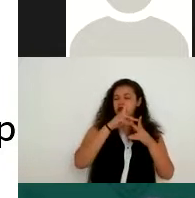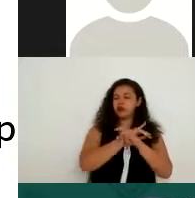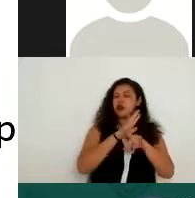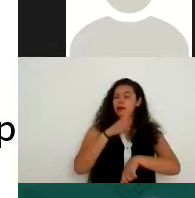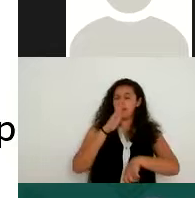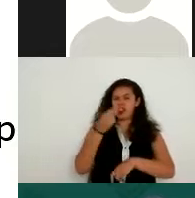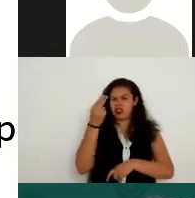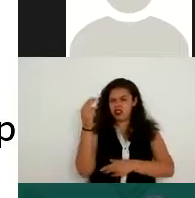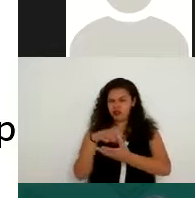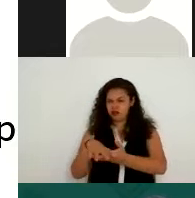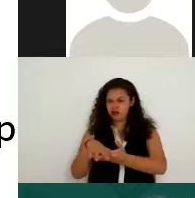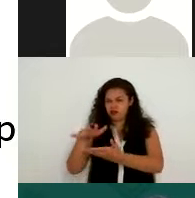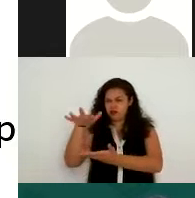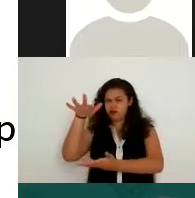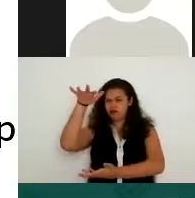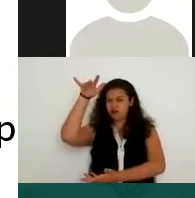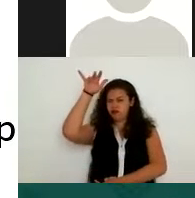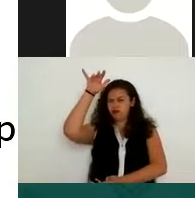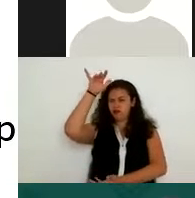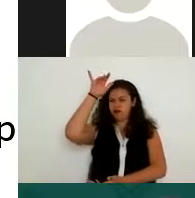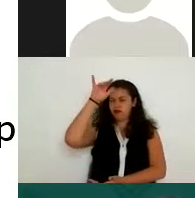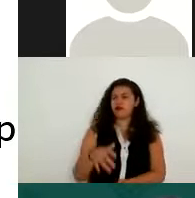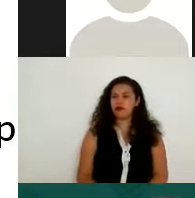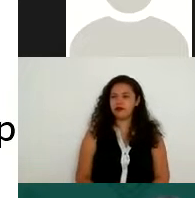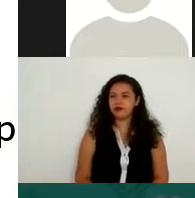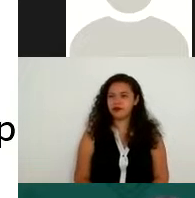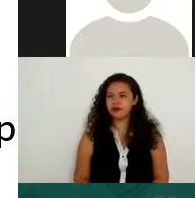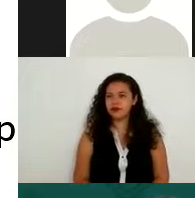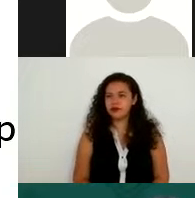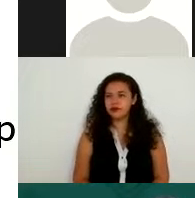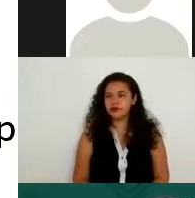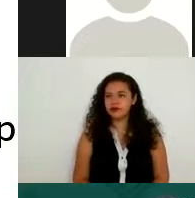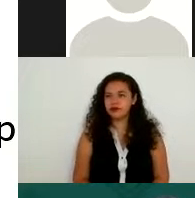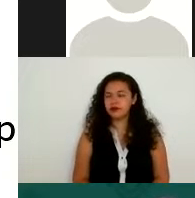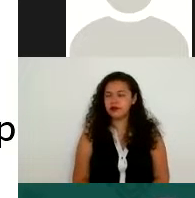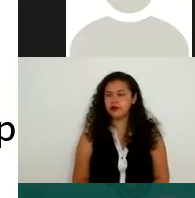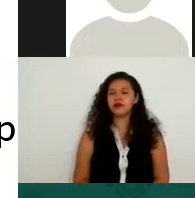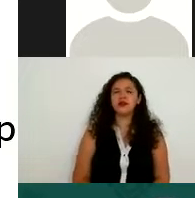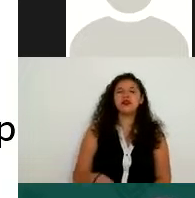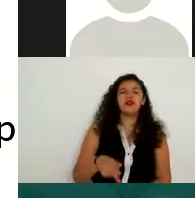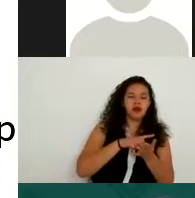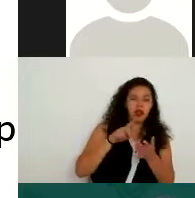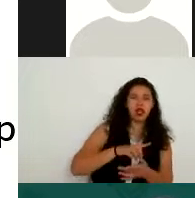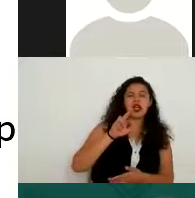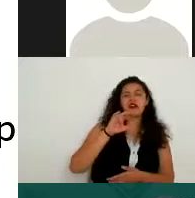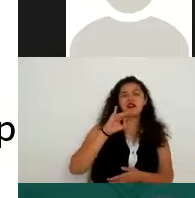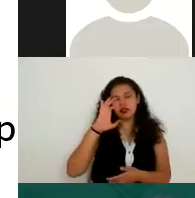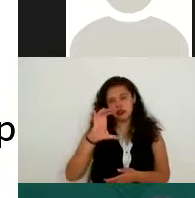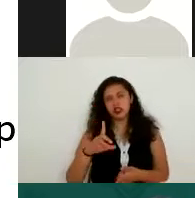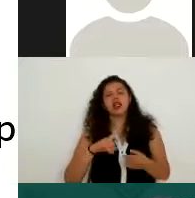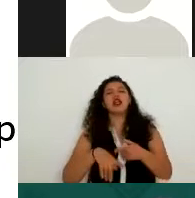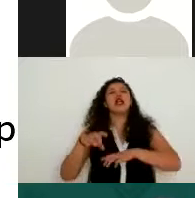currículos comunes traen, ¿no? Tu domicilio, tu RPC, ¿no? Quizá tu CUR, ¿no? Tu número